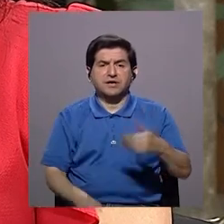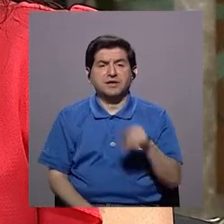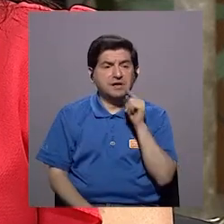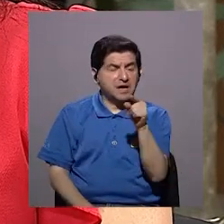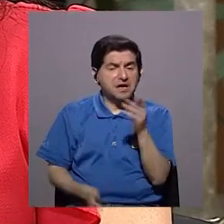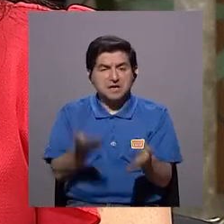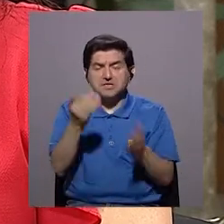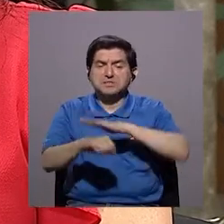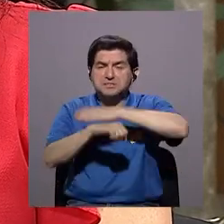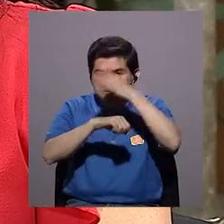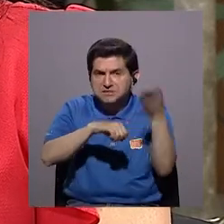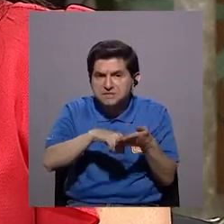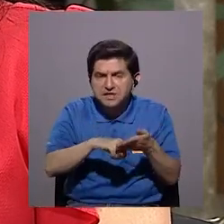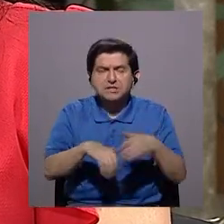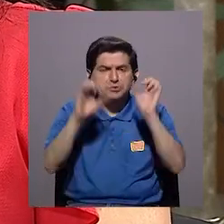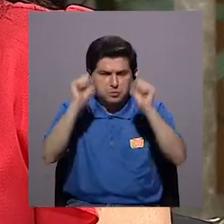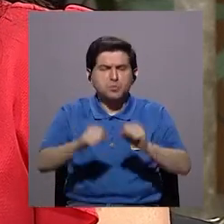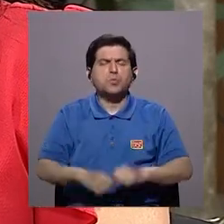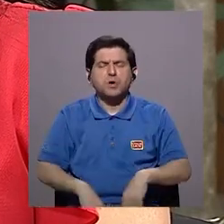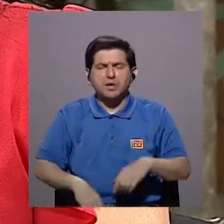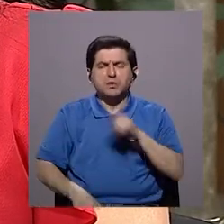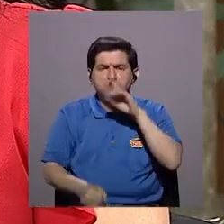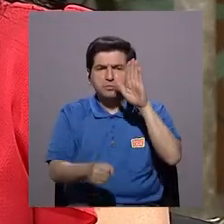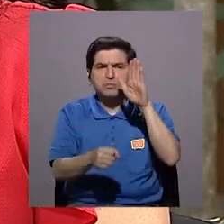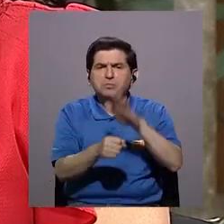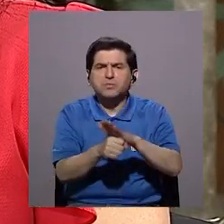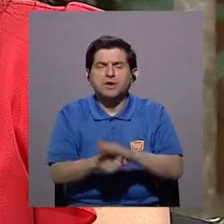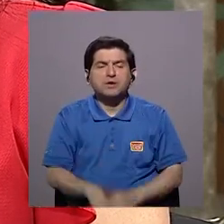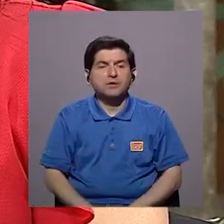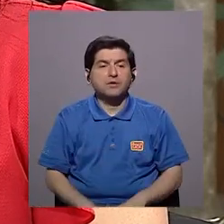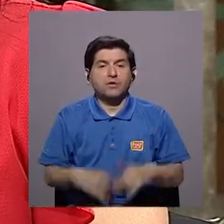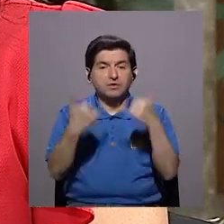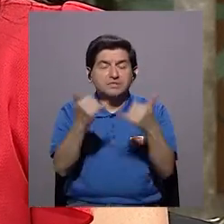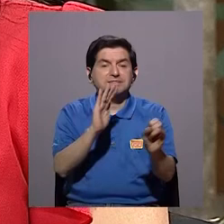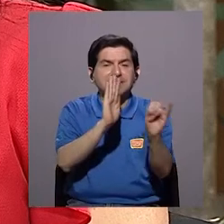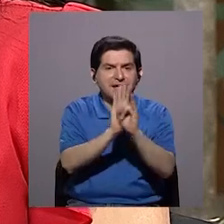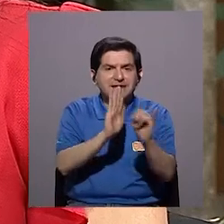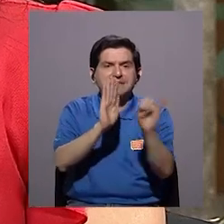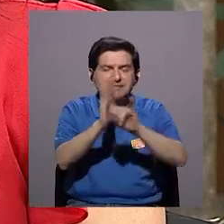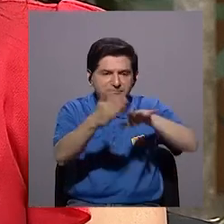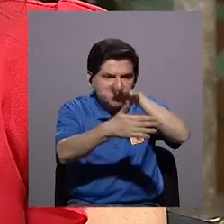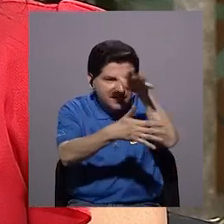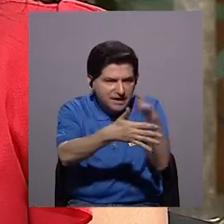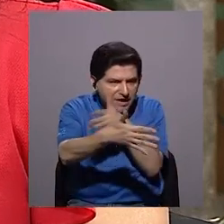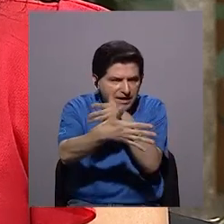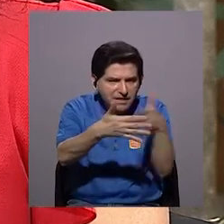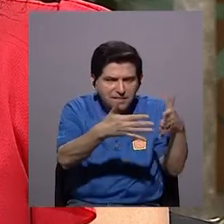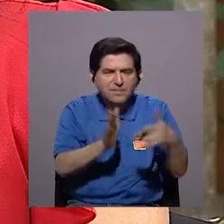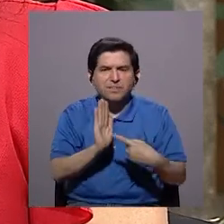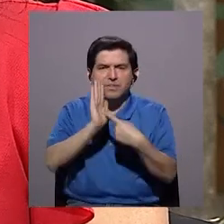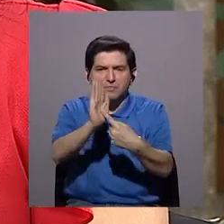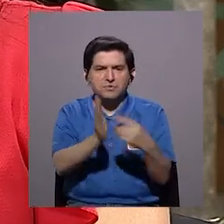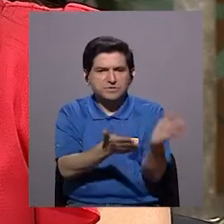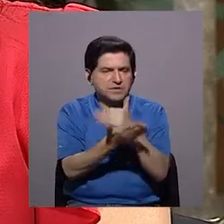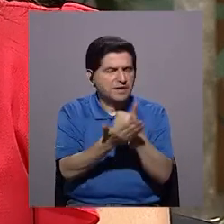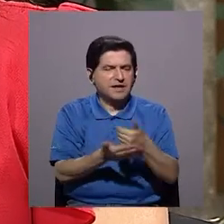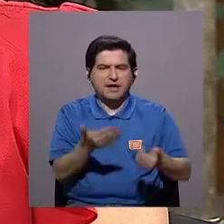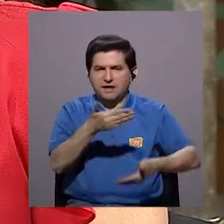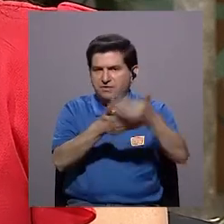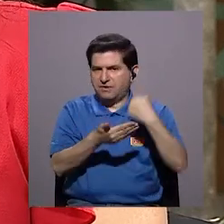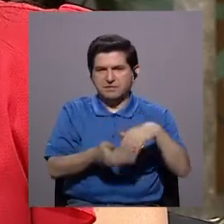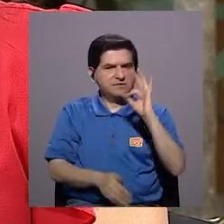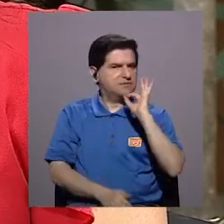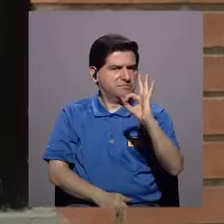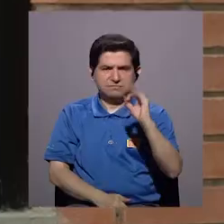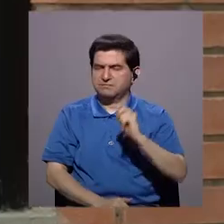quisieran tener embarazo, podrían lograr el embarazo, identificado por una gráfica, que nos dio las señales de que algo no